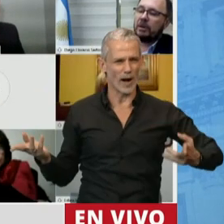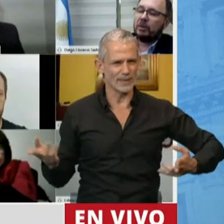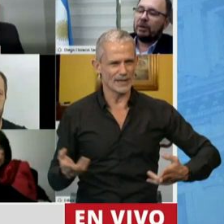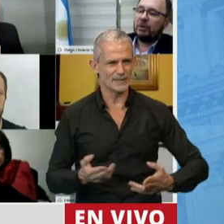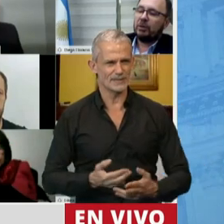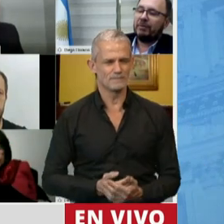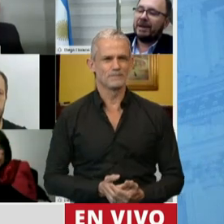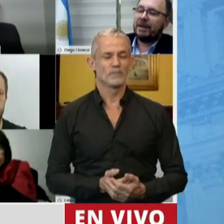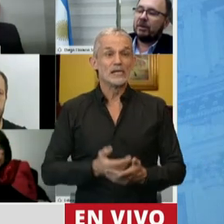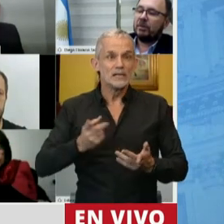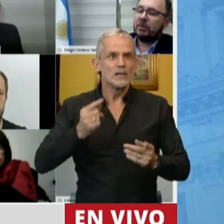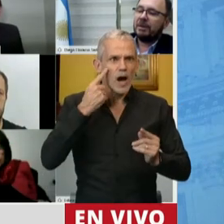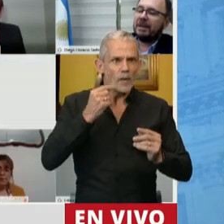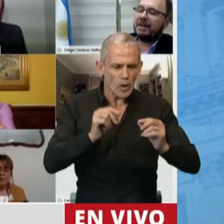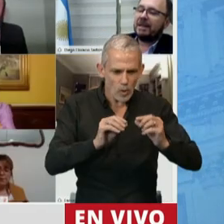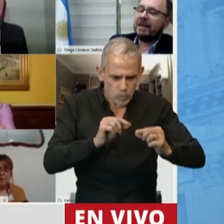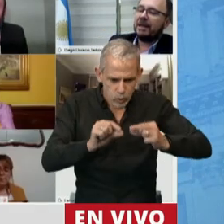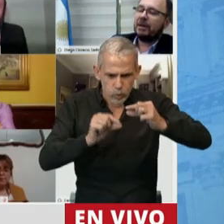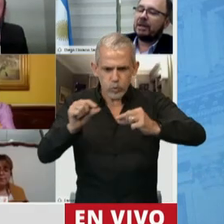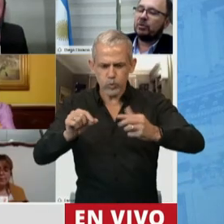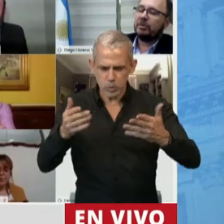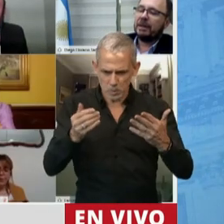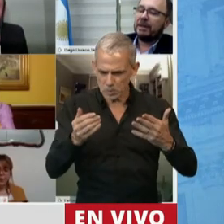Y así uno puede ir viendo la progresividad hasta llegar, si quieren,